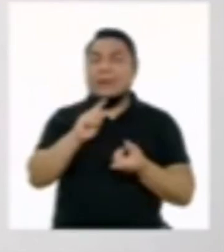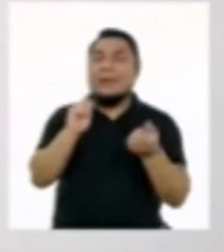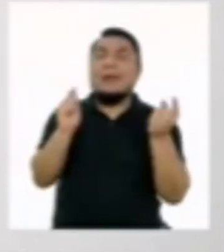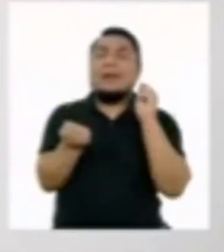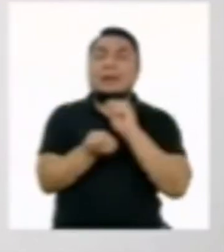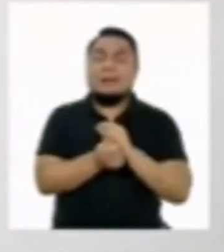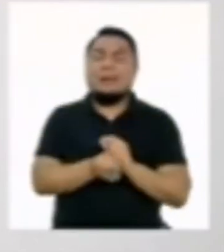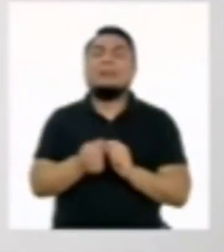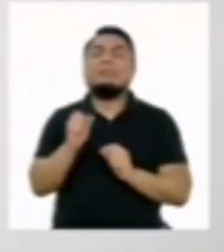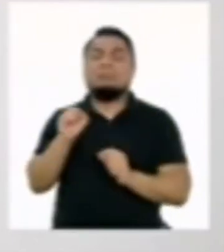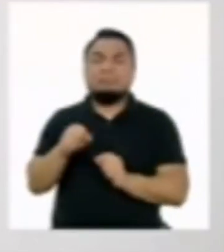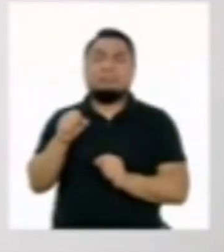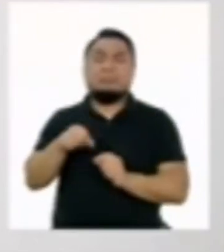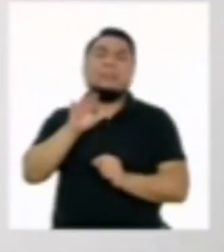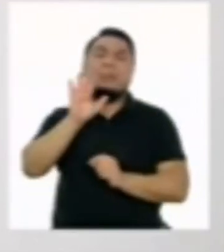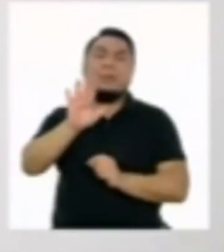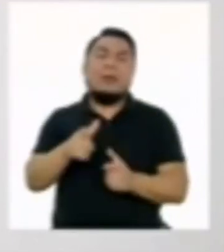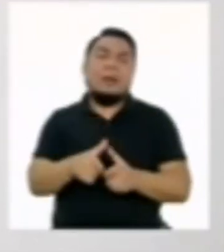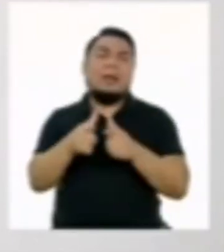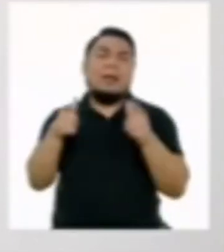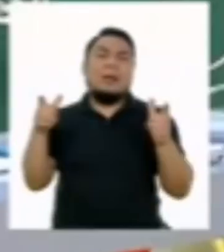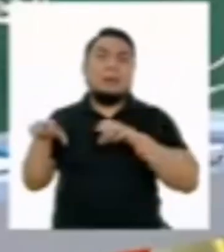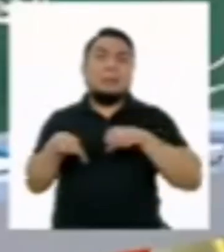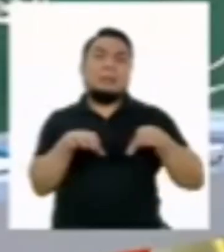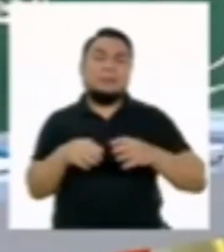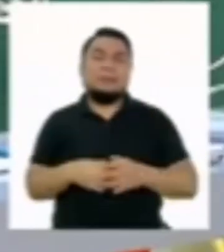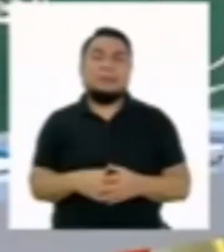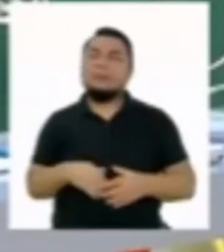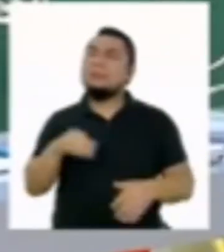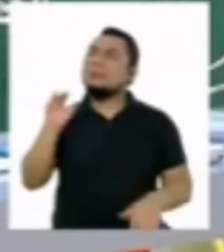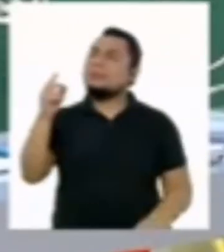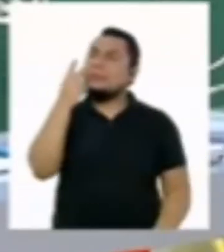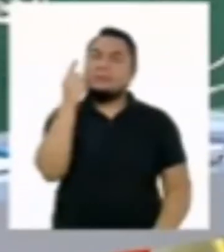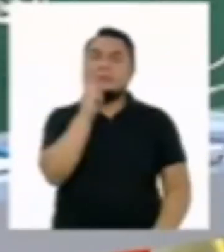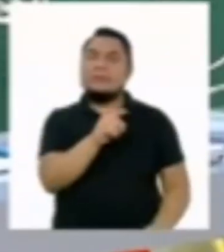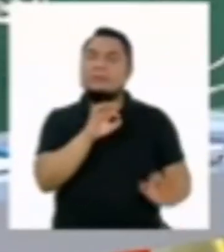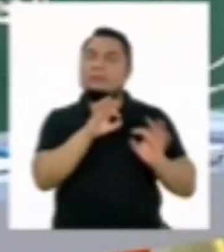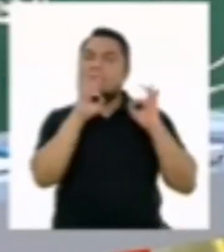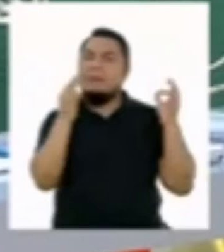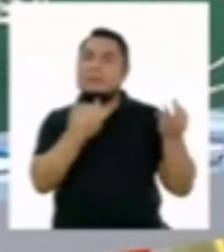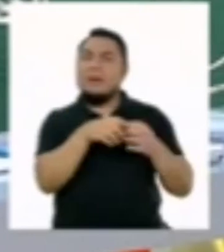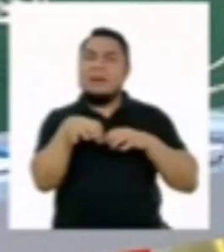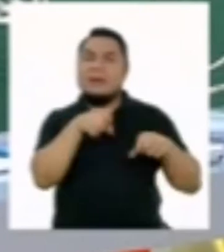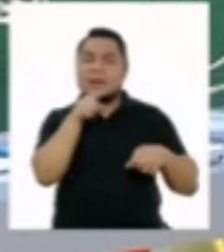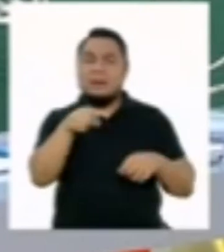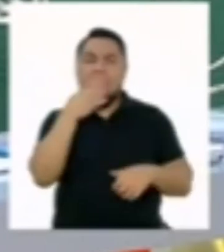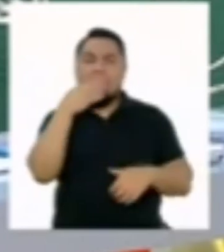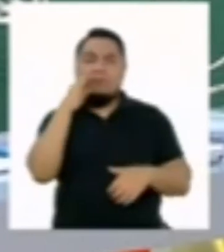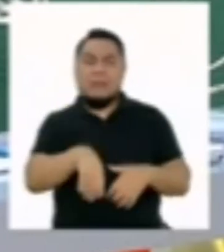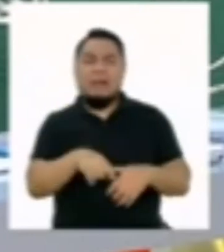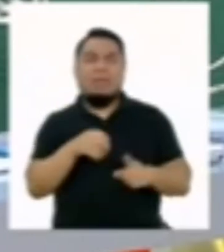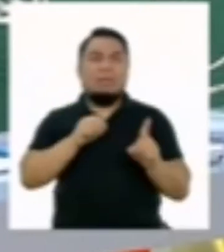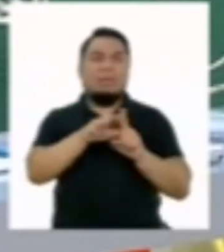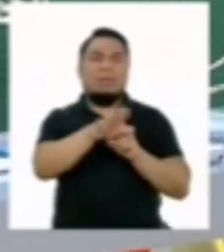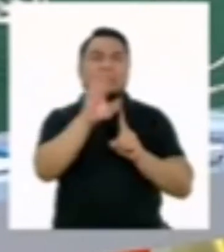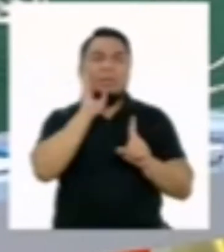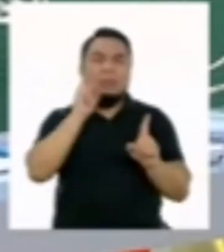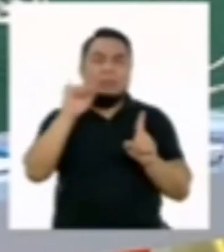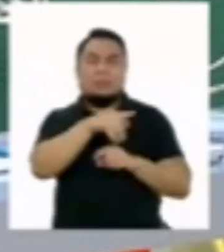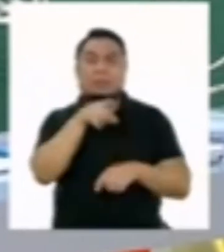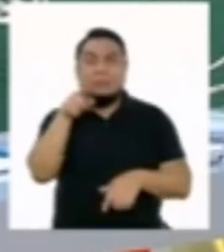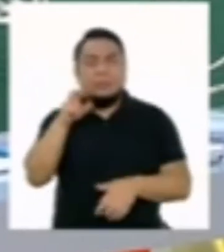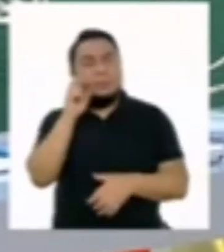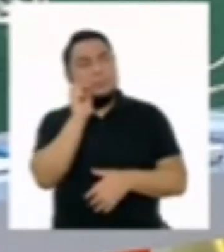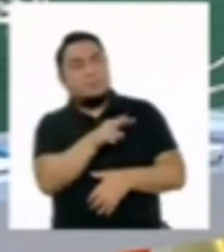cambios se van transformando en grandes acciones. Y si vemos que nuestras familias están realizando acciones que atentan contra el medio